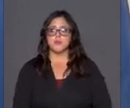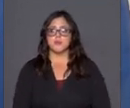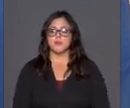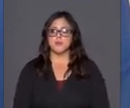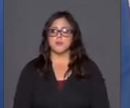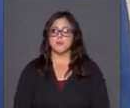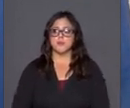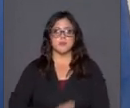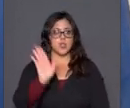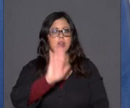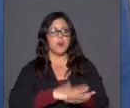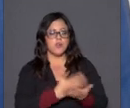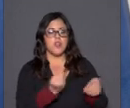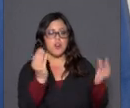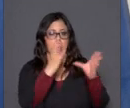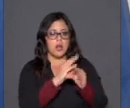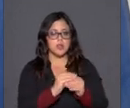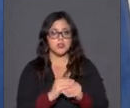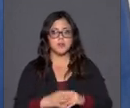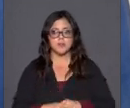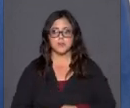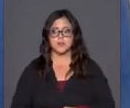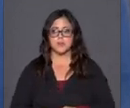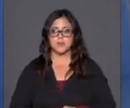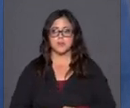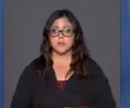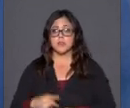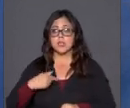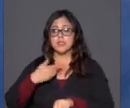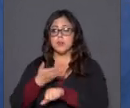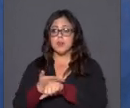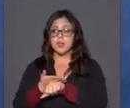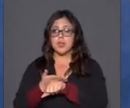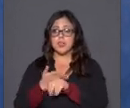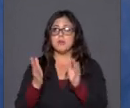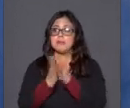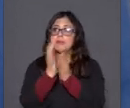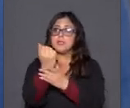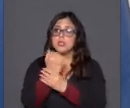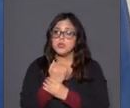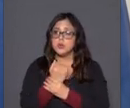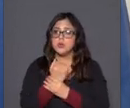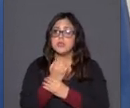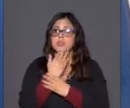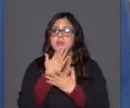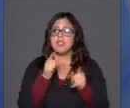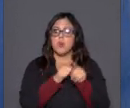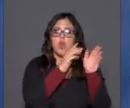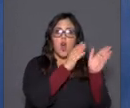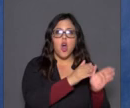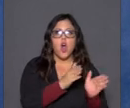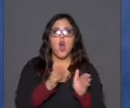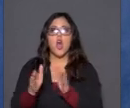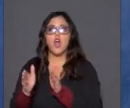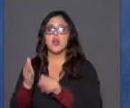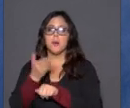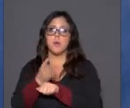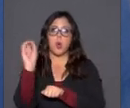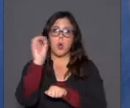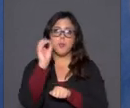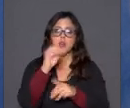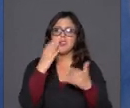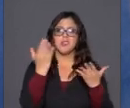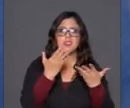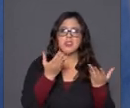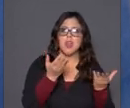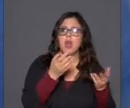Hola, ¿cómo está? Buenas noches. Le voy a pedir que nos ayude también a hacer una especie de cronología, pidiéndole su opinión de cómo se han ido desarrollando